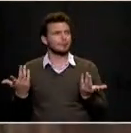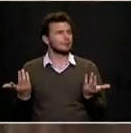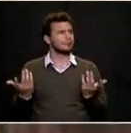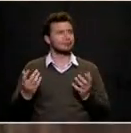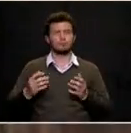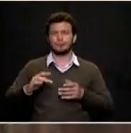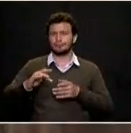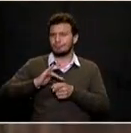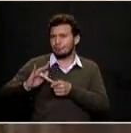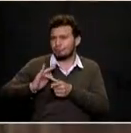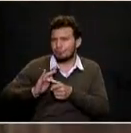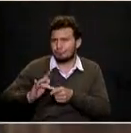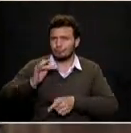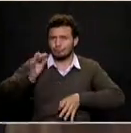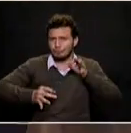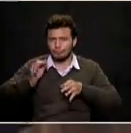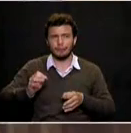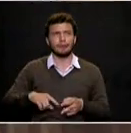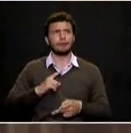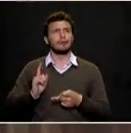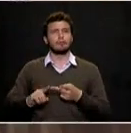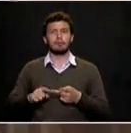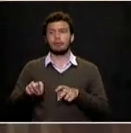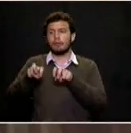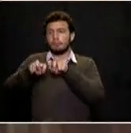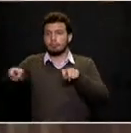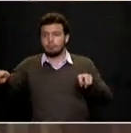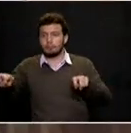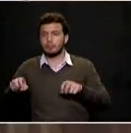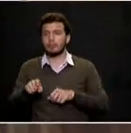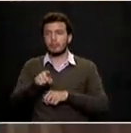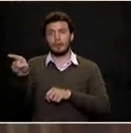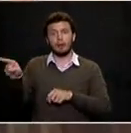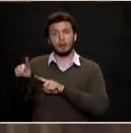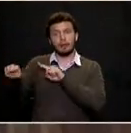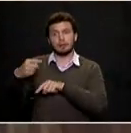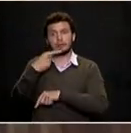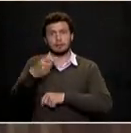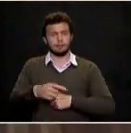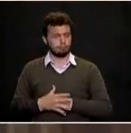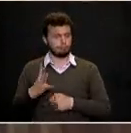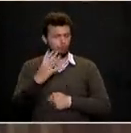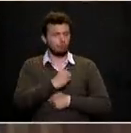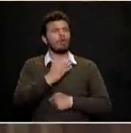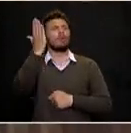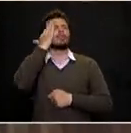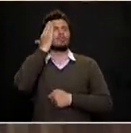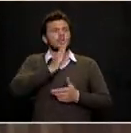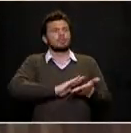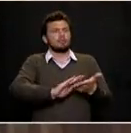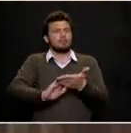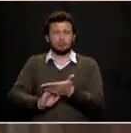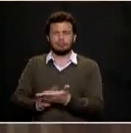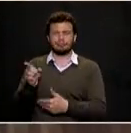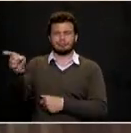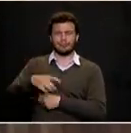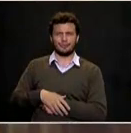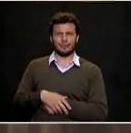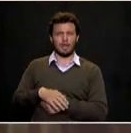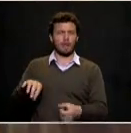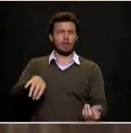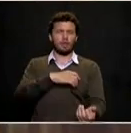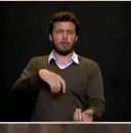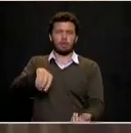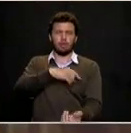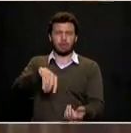Legislativo y han estado allá sentados. Y ahora vienen a decirse en Medellín que ellos son los salvadores de todo esto. Eso me suena más bien como a carreta. Se habla mucho